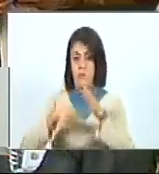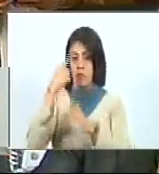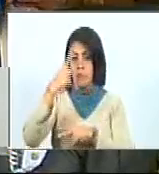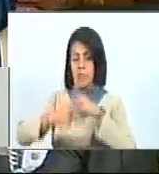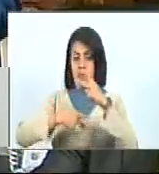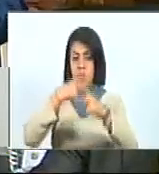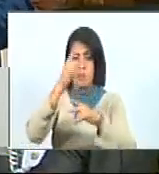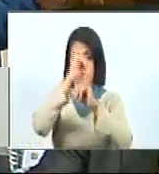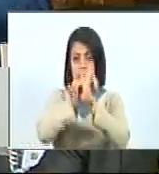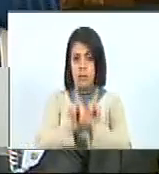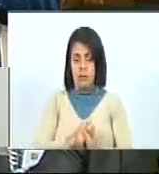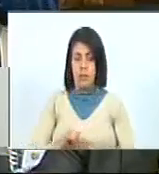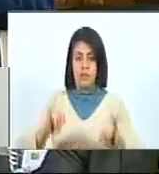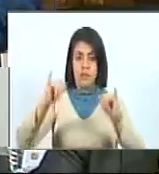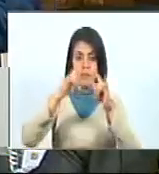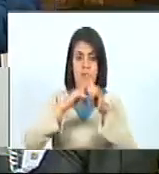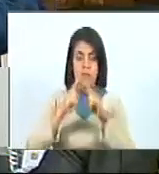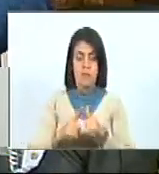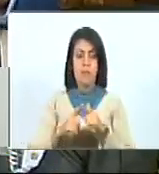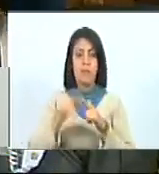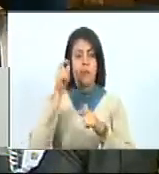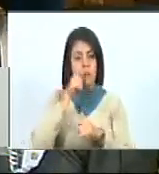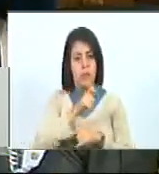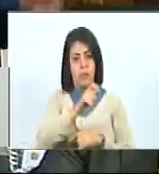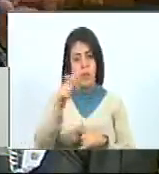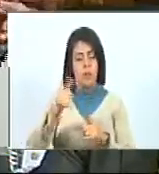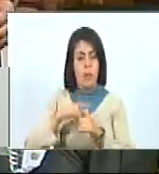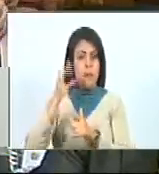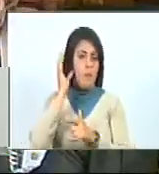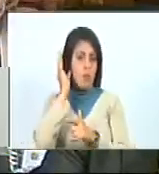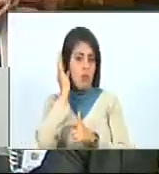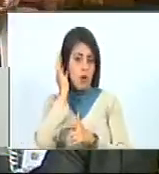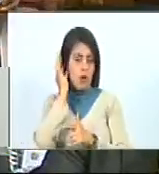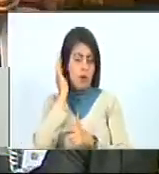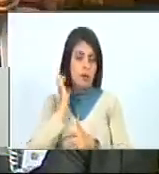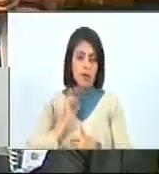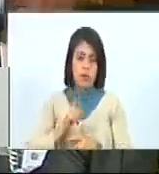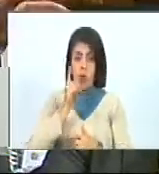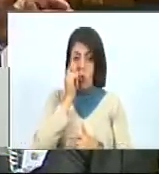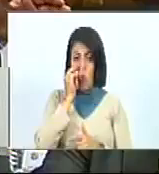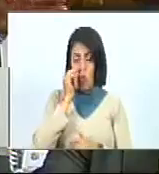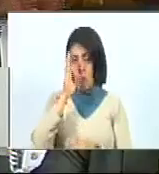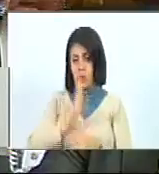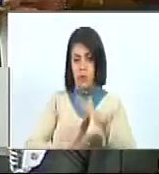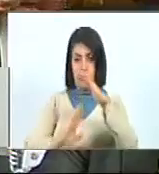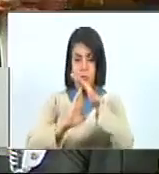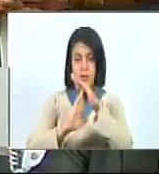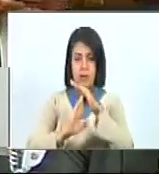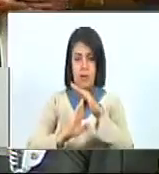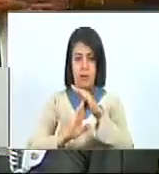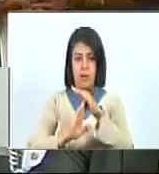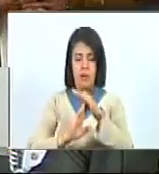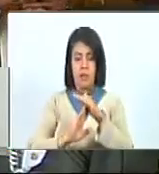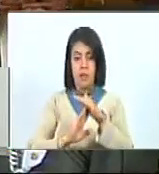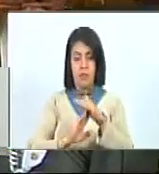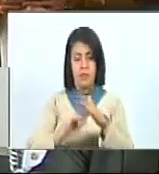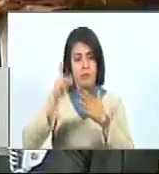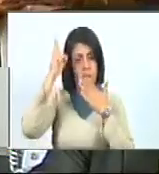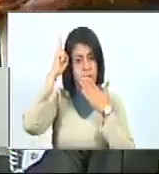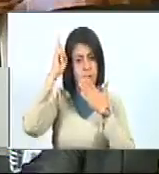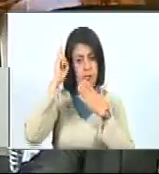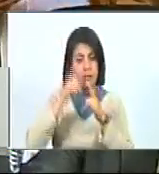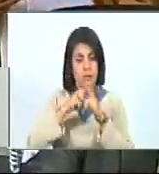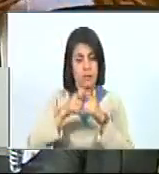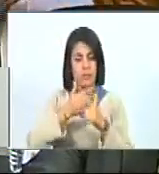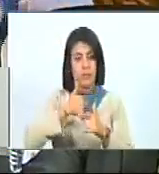proceso de independencia se marcó de pueblo. Con las mujeres, con los hombres humildes, con los indígenas. Y